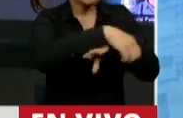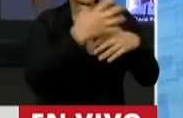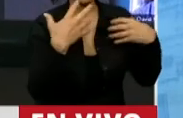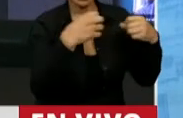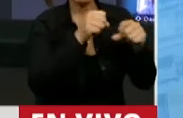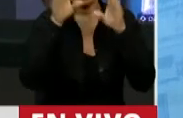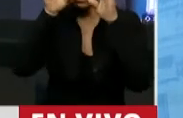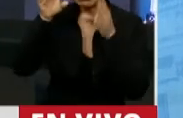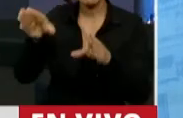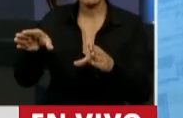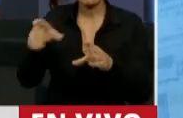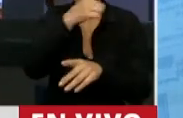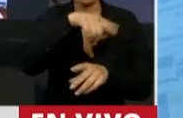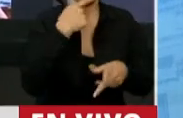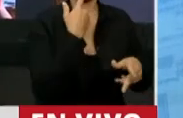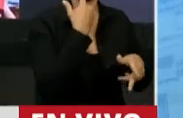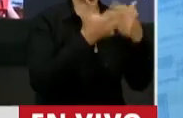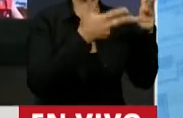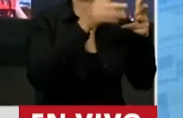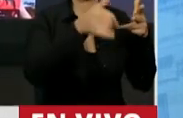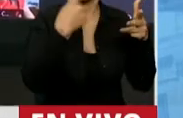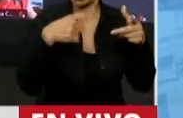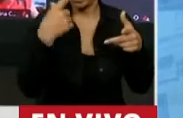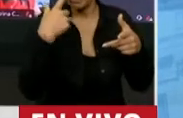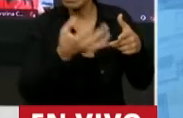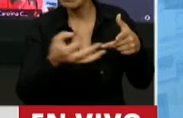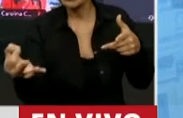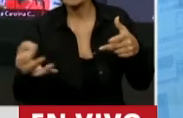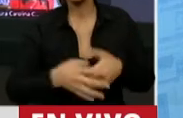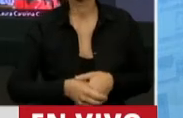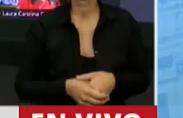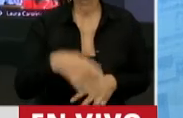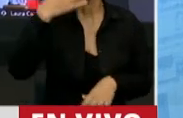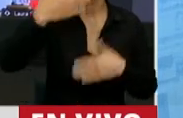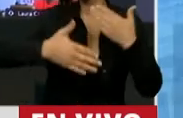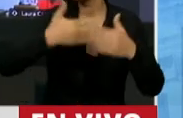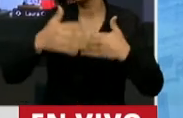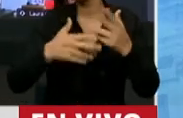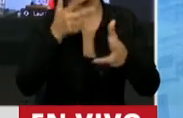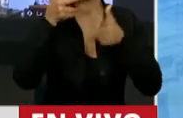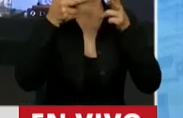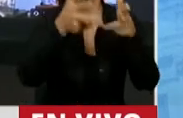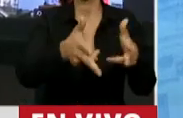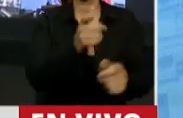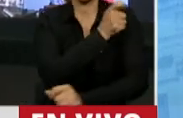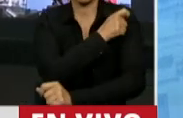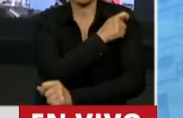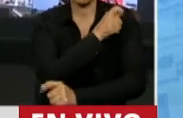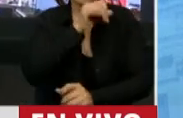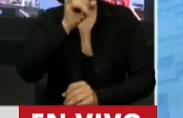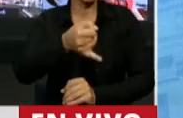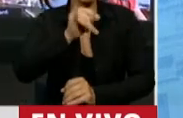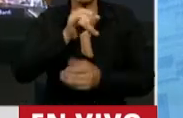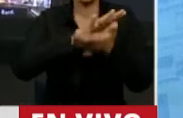Podrán decirlo, pero los hechos hablan por sí solos. Después nos manifestaron que la vacuna era la solución y que